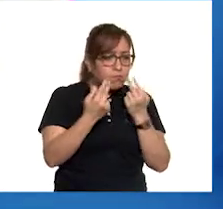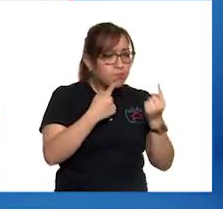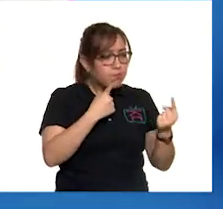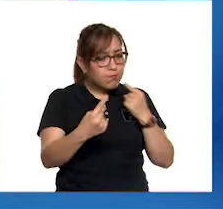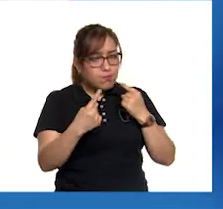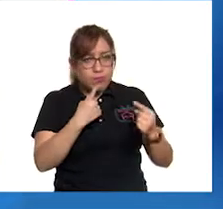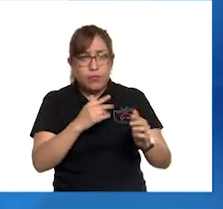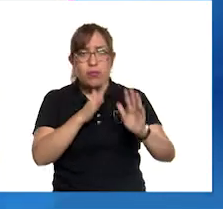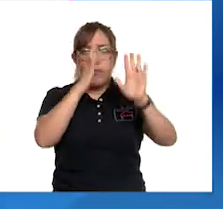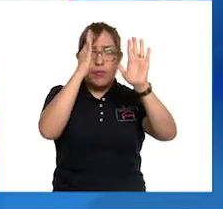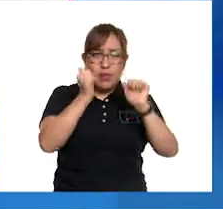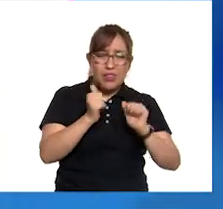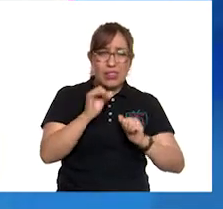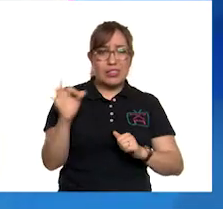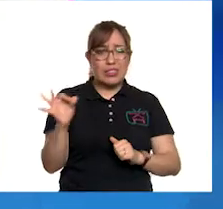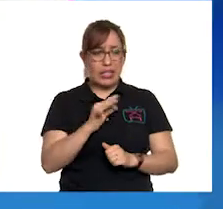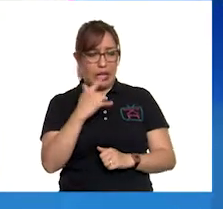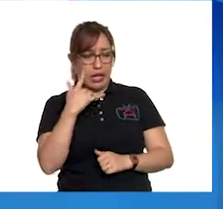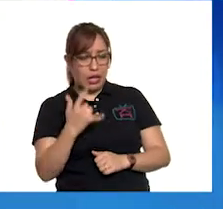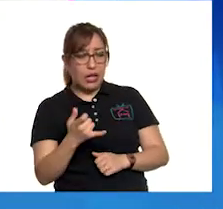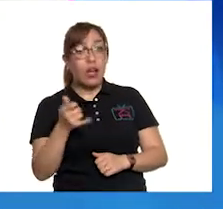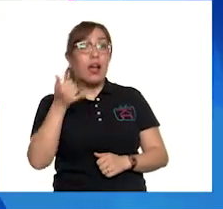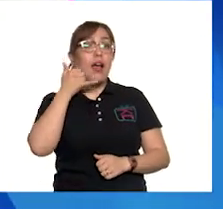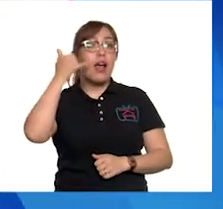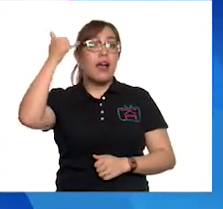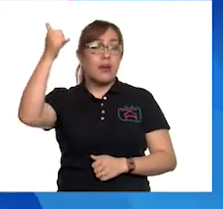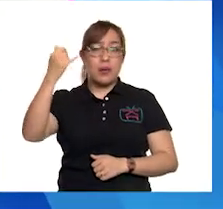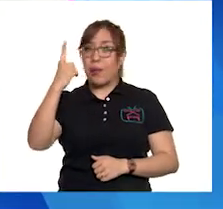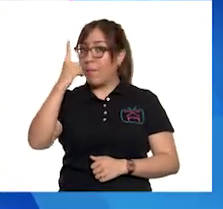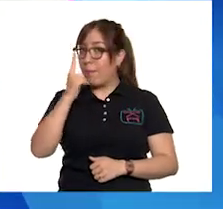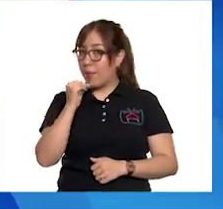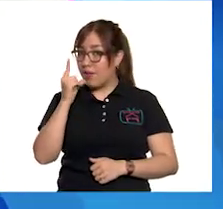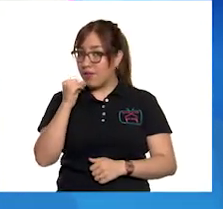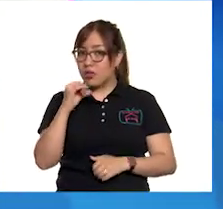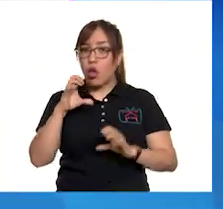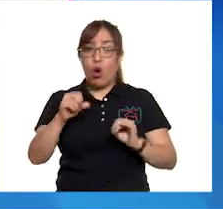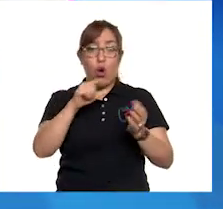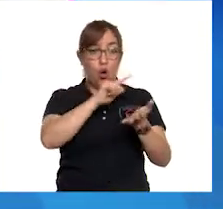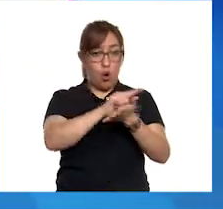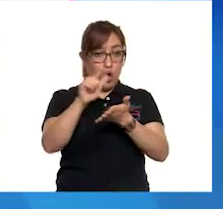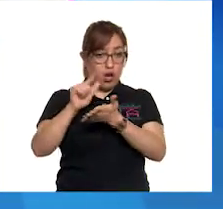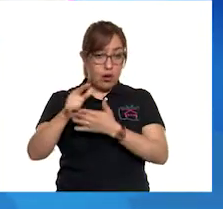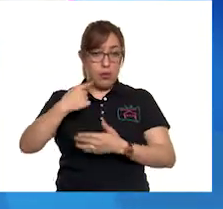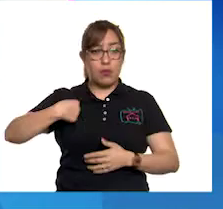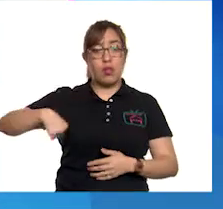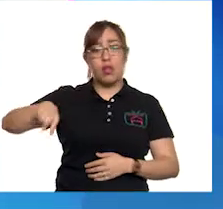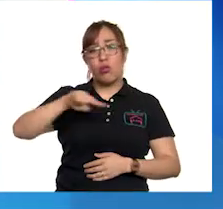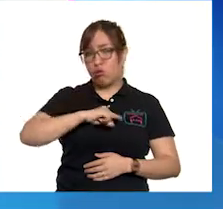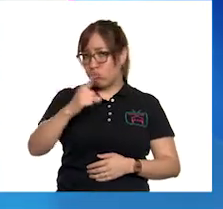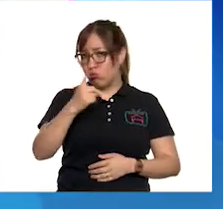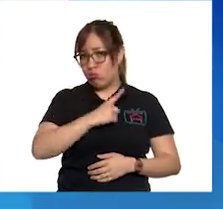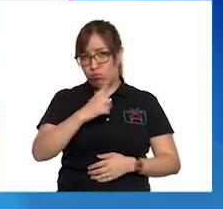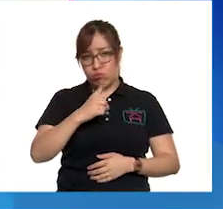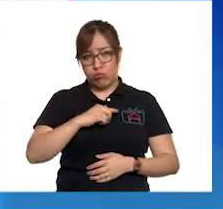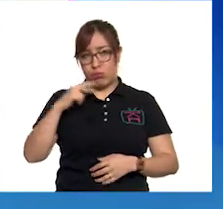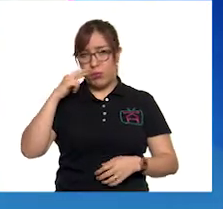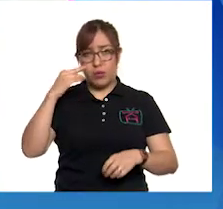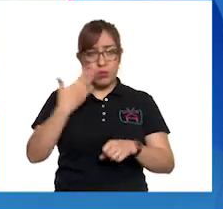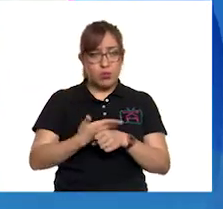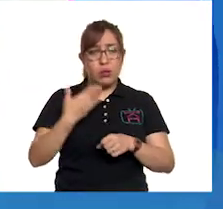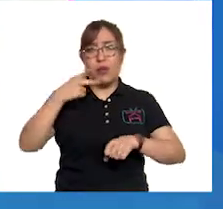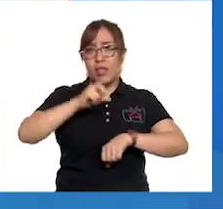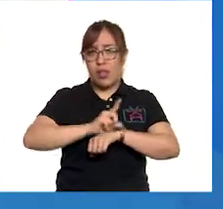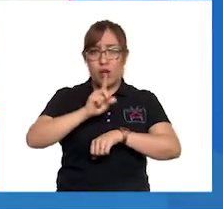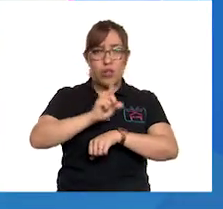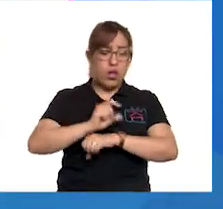pues hablamos a la policía. Y en cuanto a limpieza, pues barremos nuestra acera todos los días,